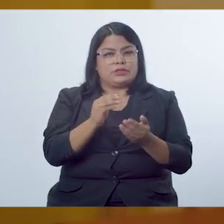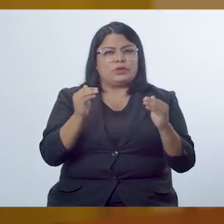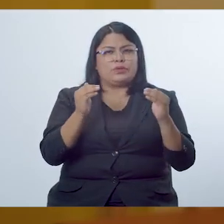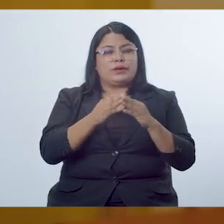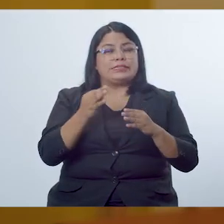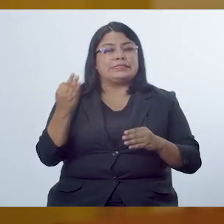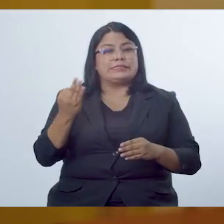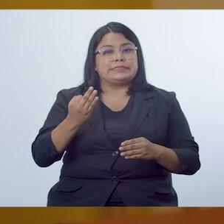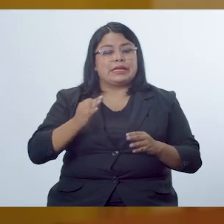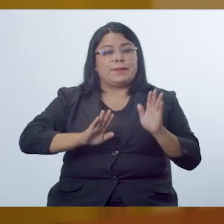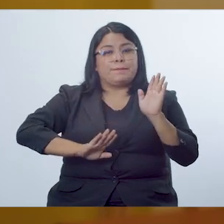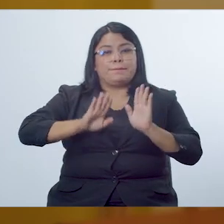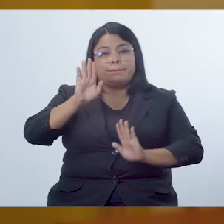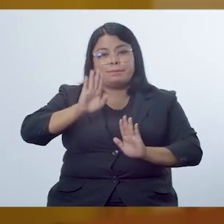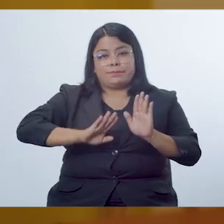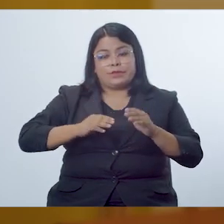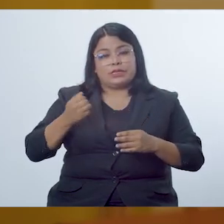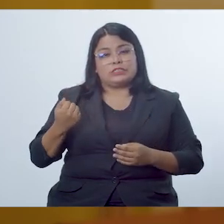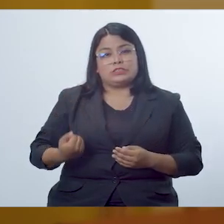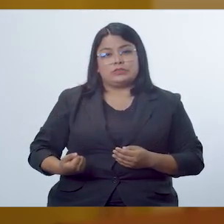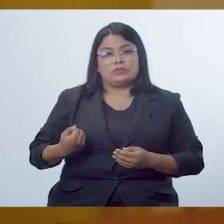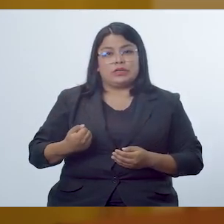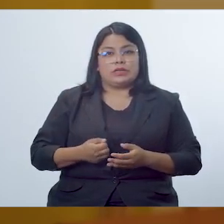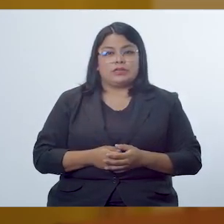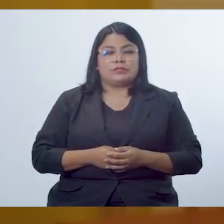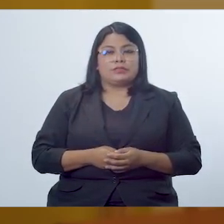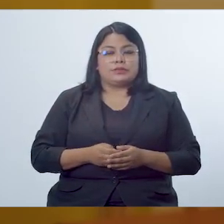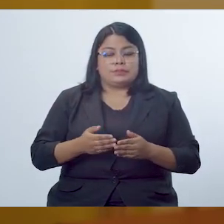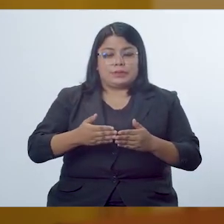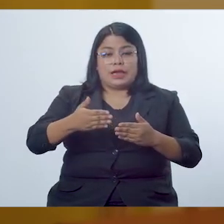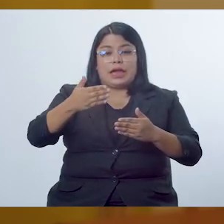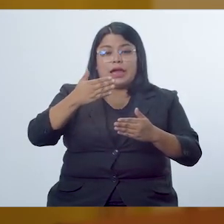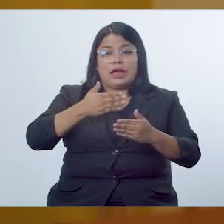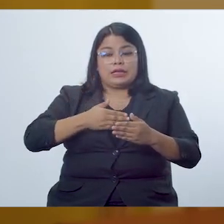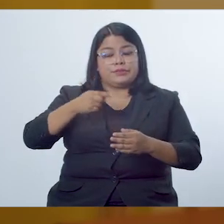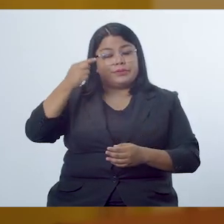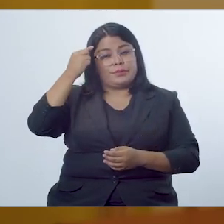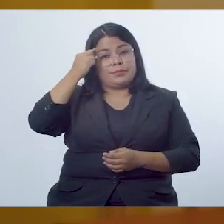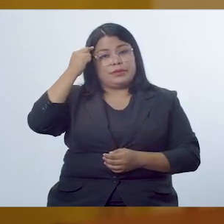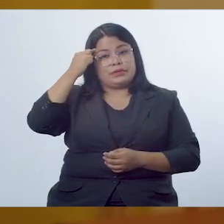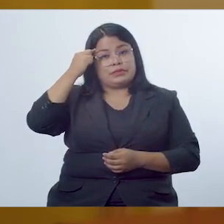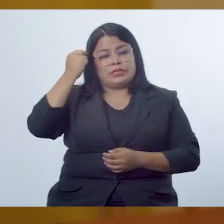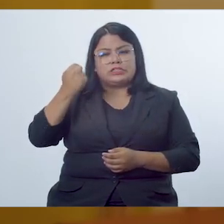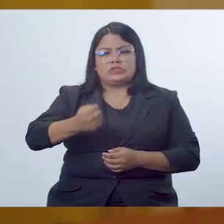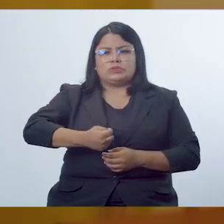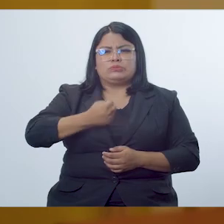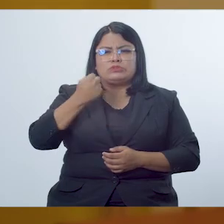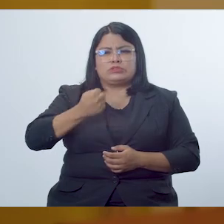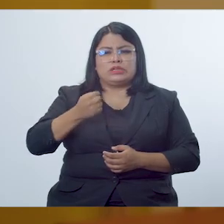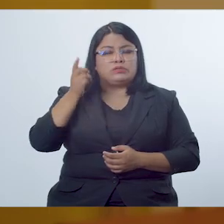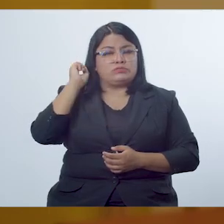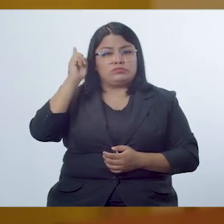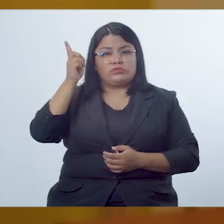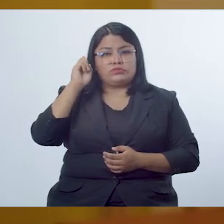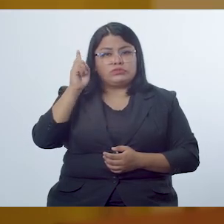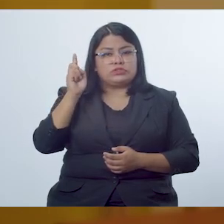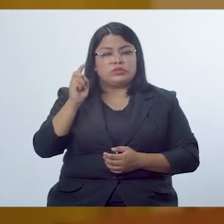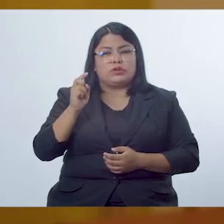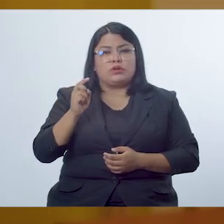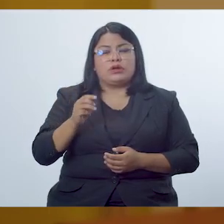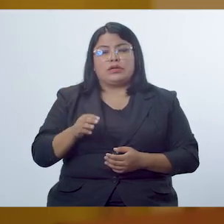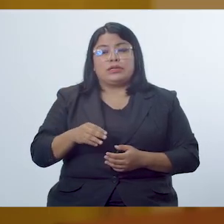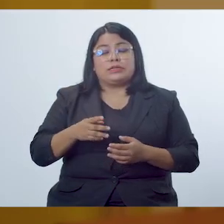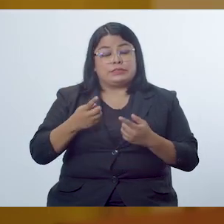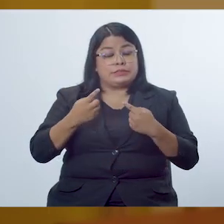didáctica, también se necesita mucho la participación del estudiantado, en esa anticipación, ¿verdad? Es importante que los maestros no se salten de esa